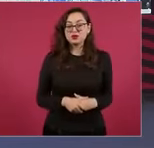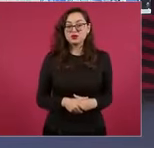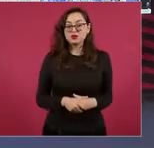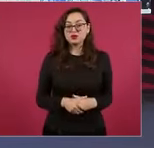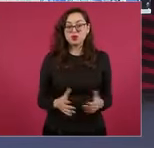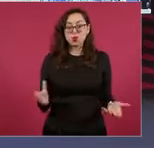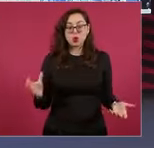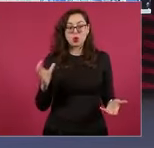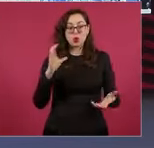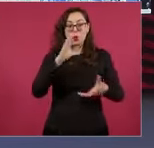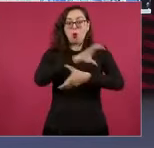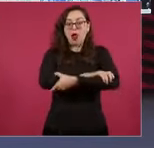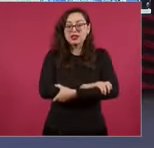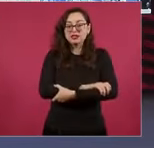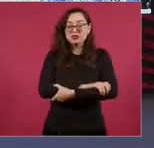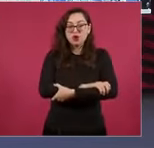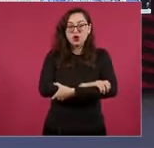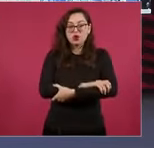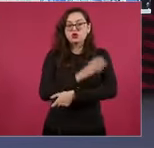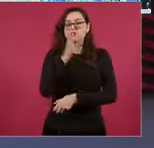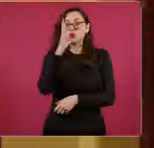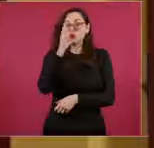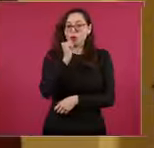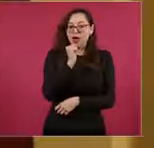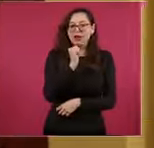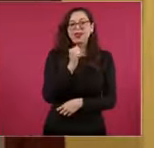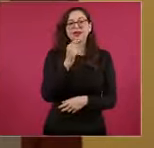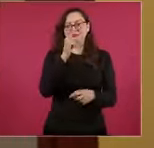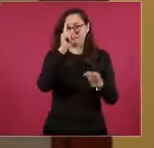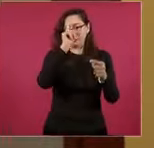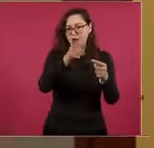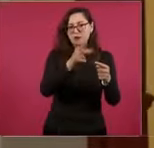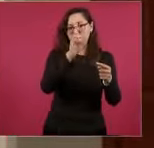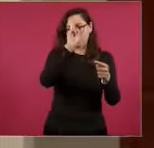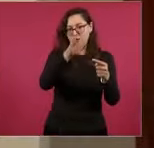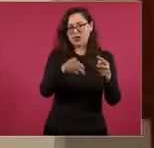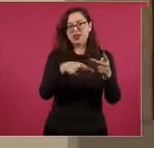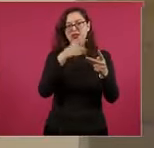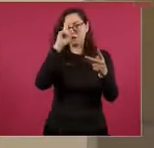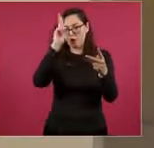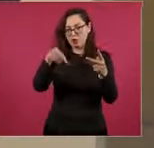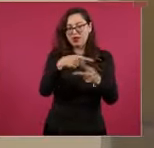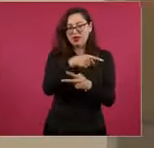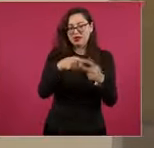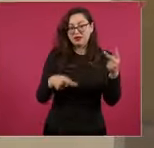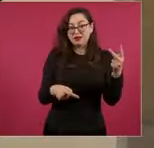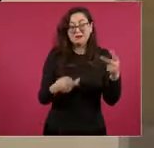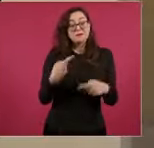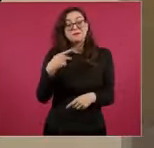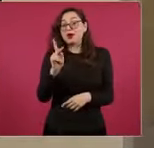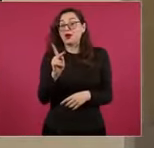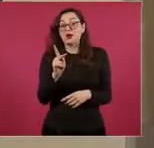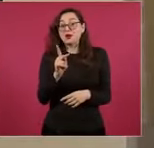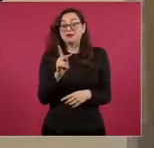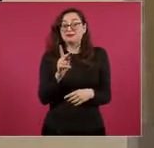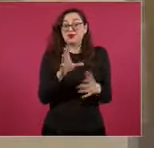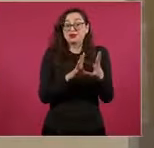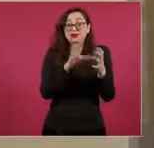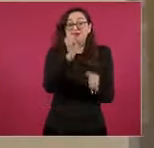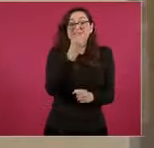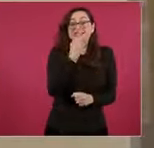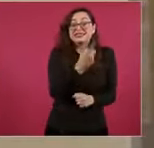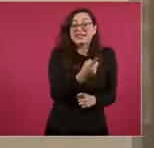coalición podrá contar con más de 300 diputados pero la Constitución dice partidos